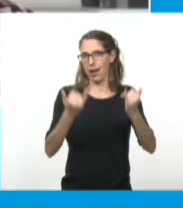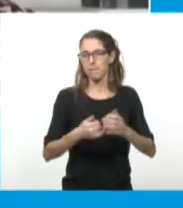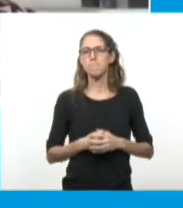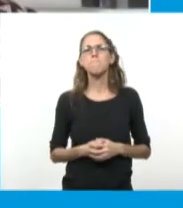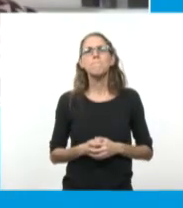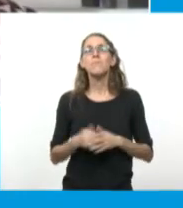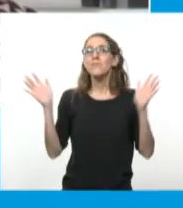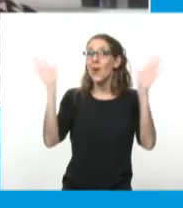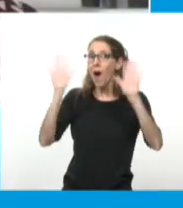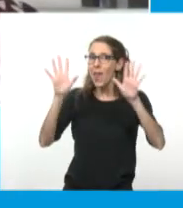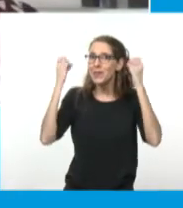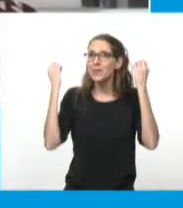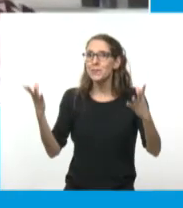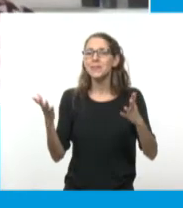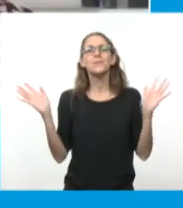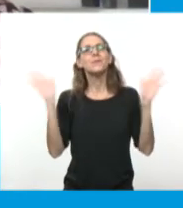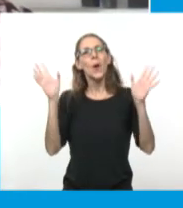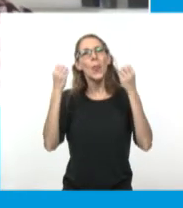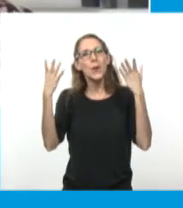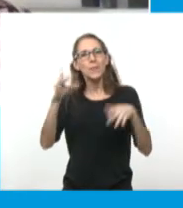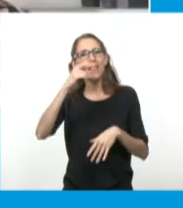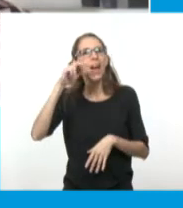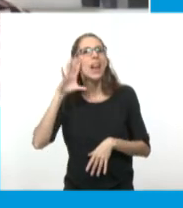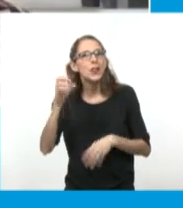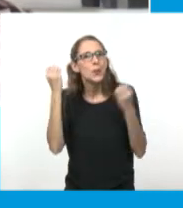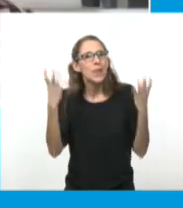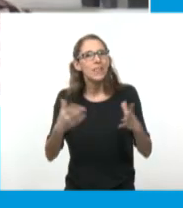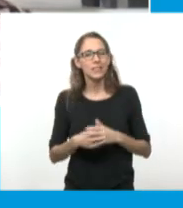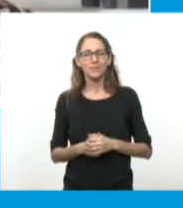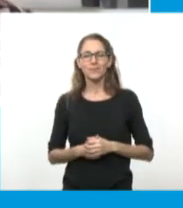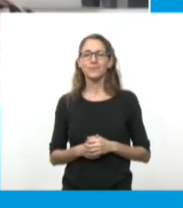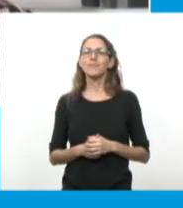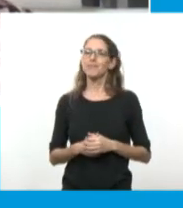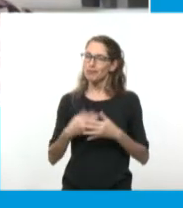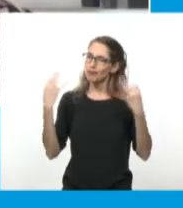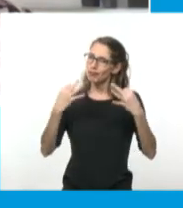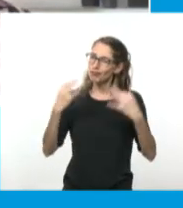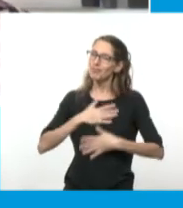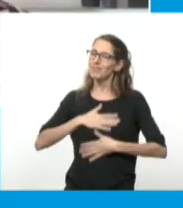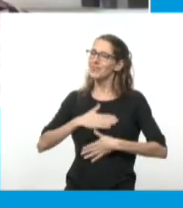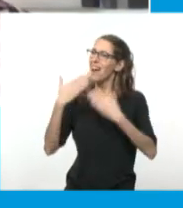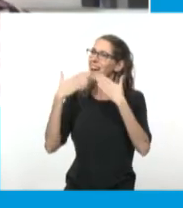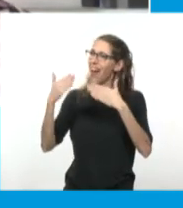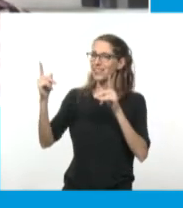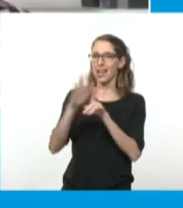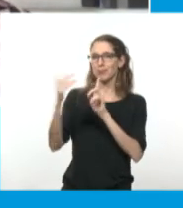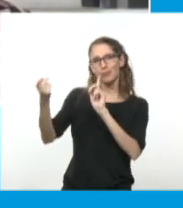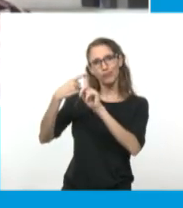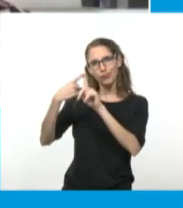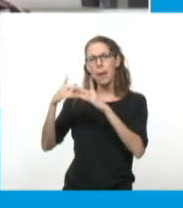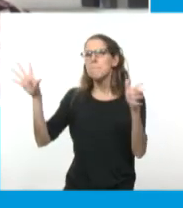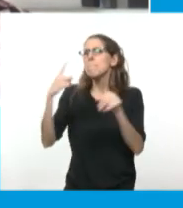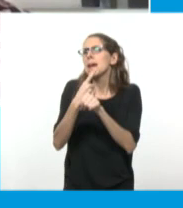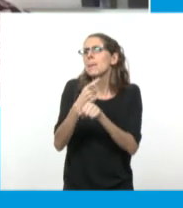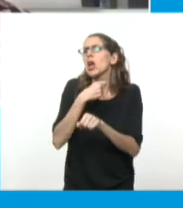¿cómo te va? Hola, ¿qué tal? Darío, ¿cómo va eso? Bien, un placer. Gracias por estar ahí. Déjame que te haga una primera pregunta más